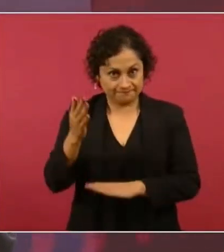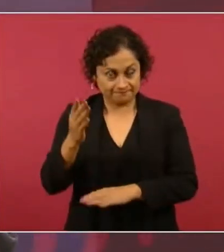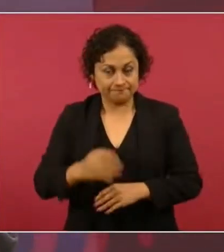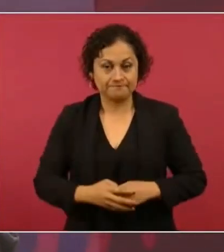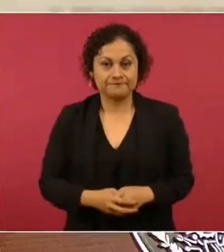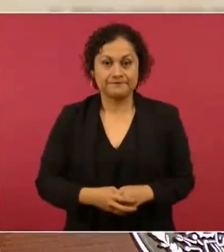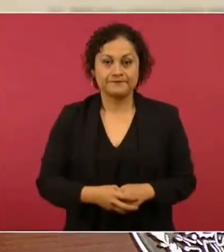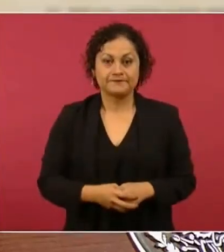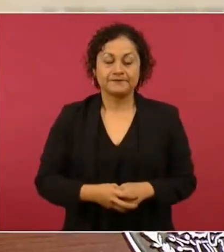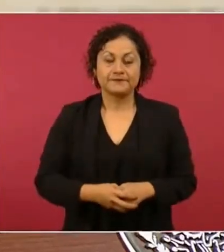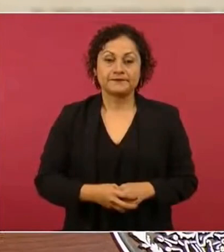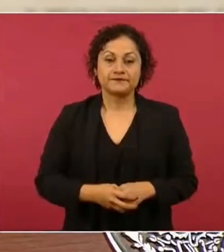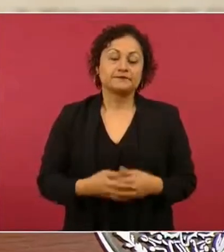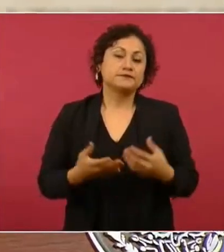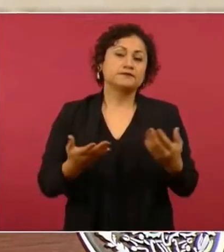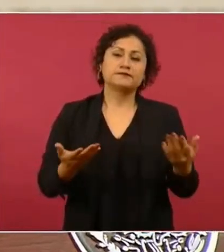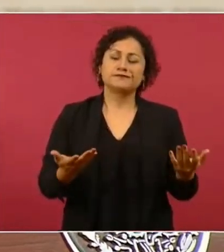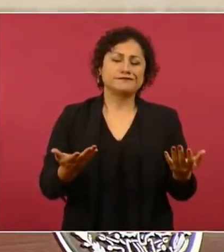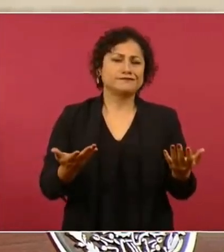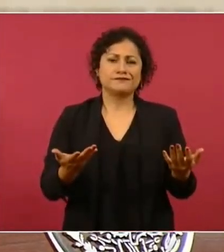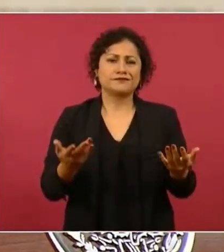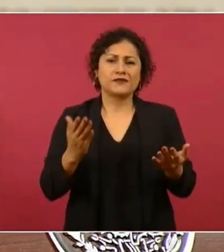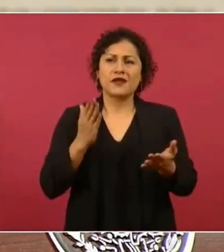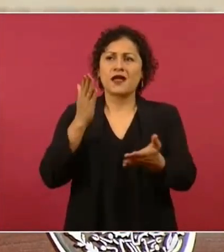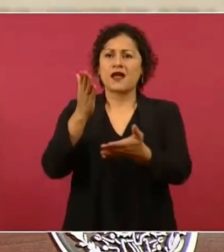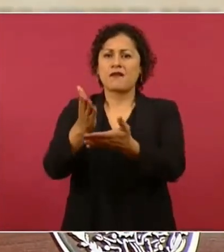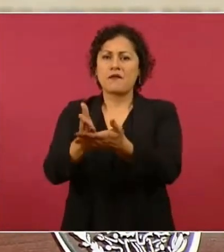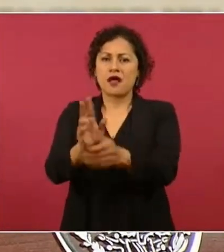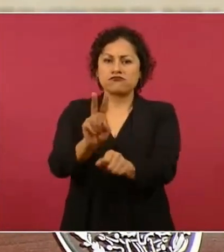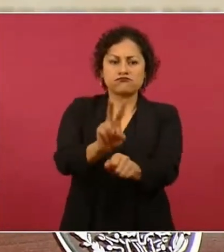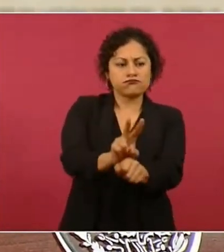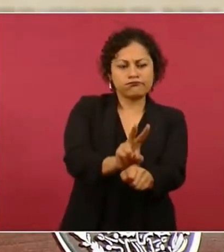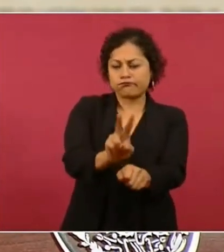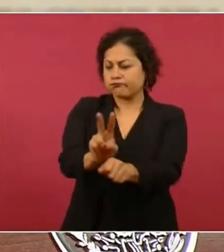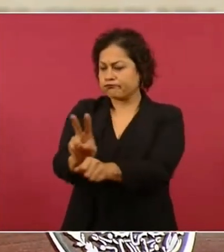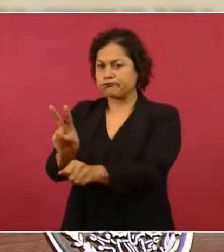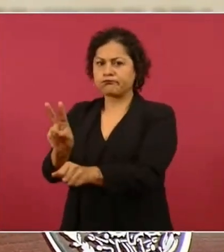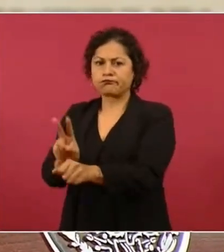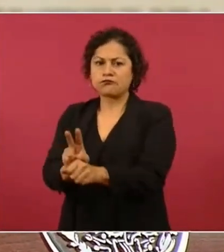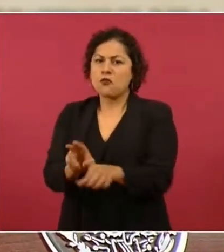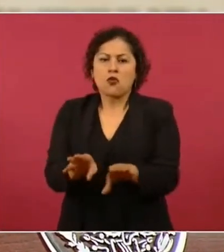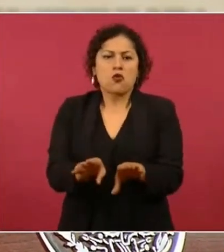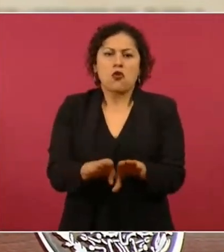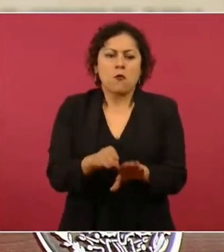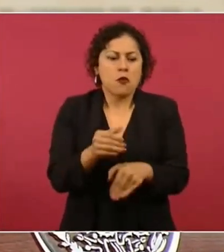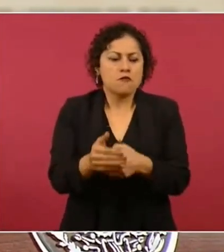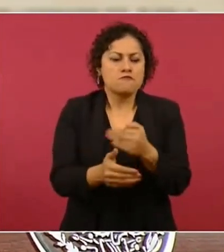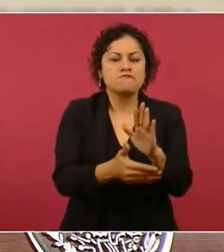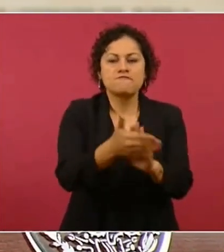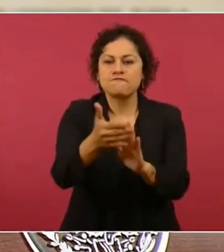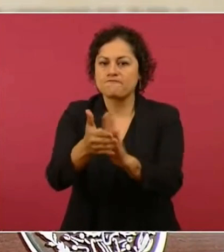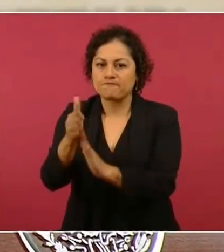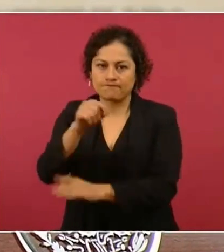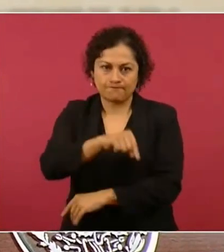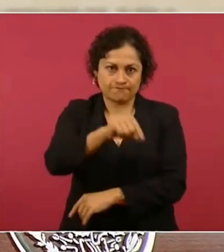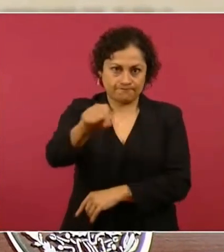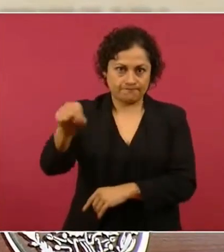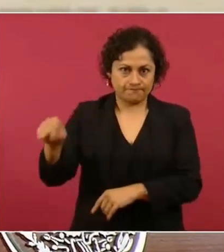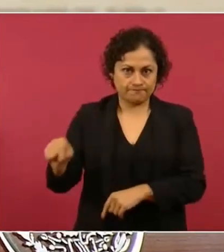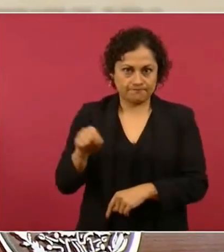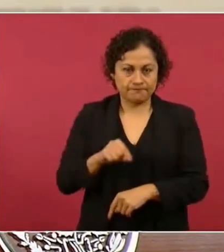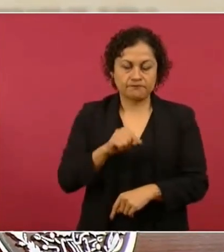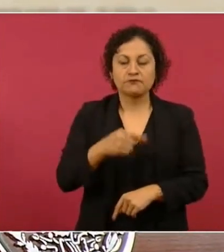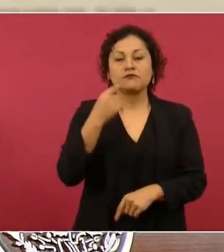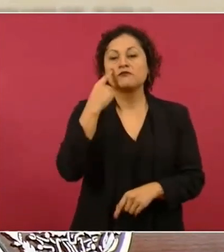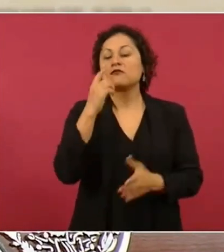Básicamente es supervisión de obras de abasto